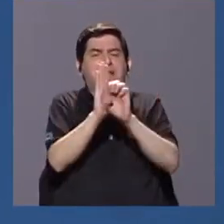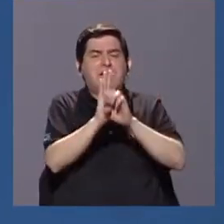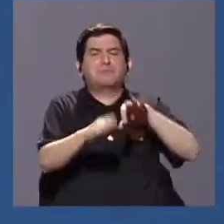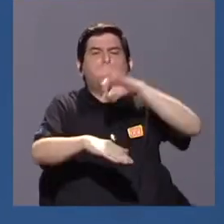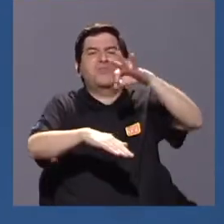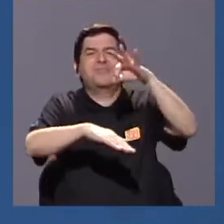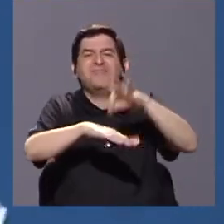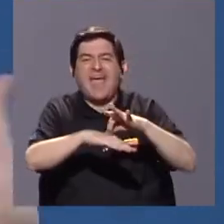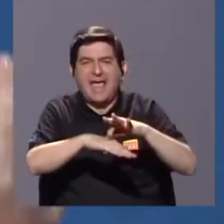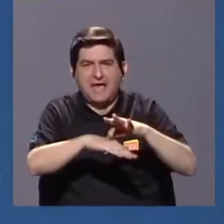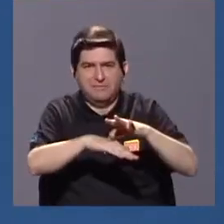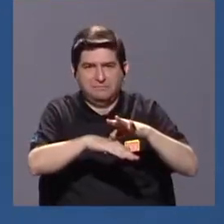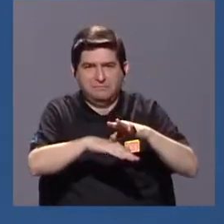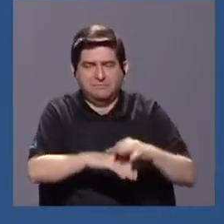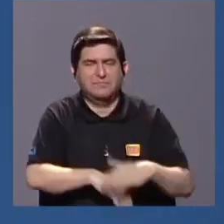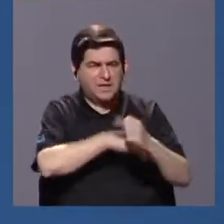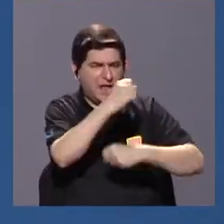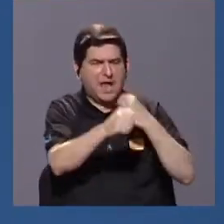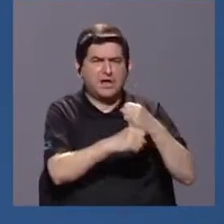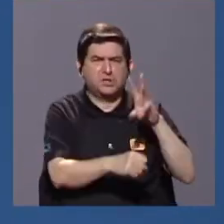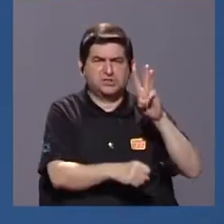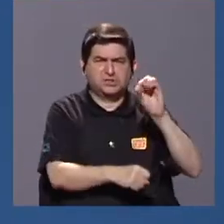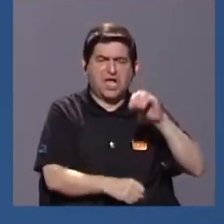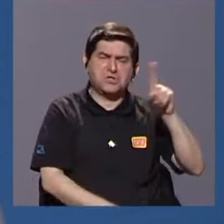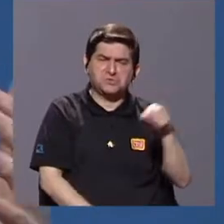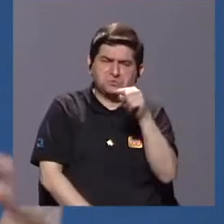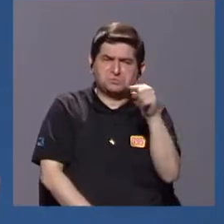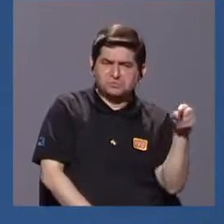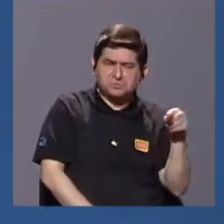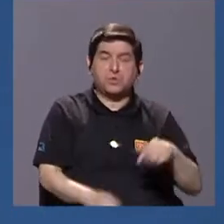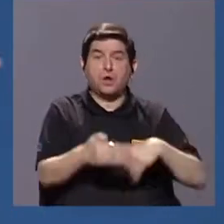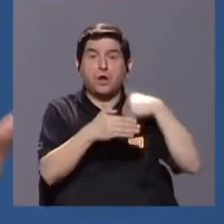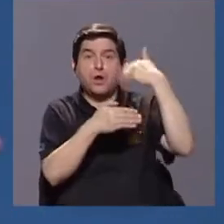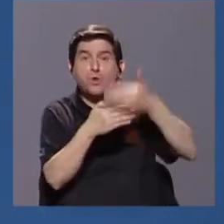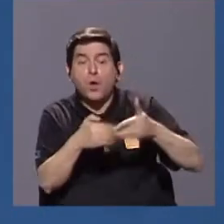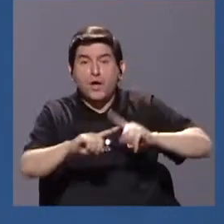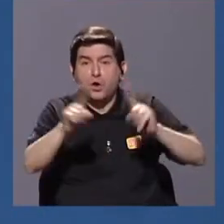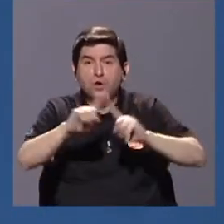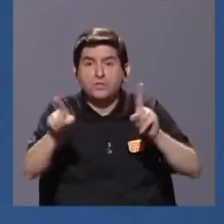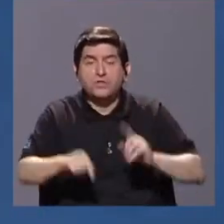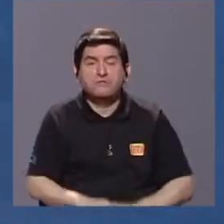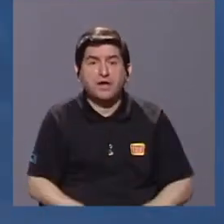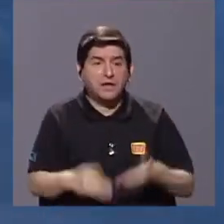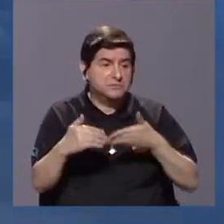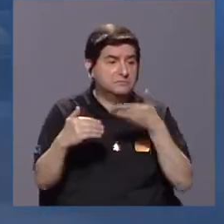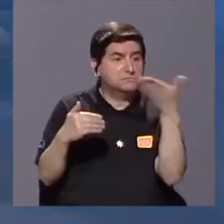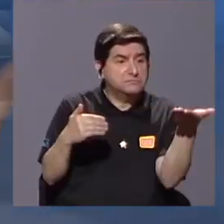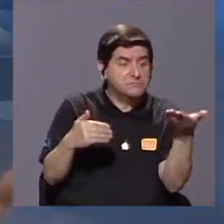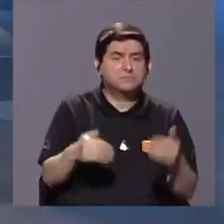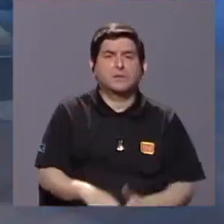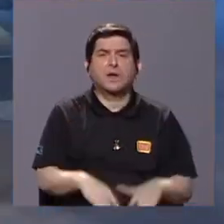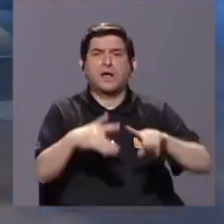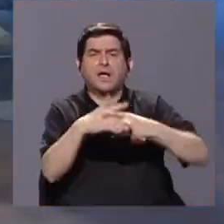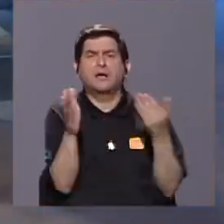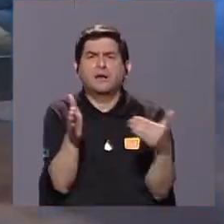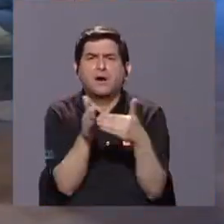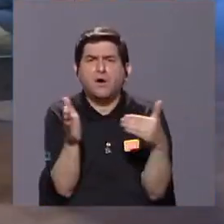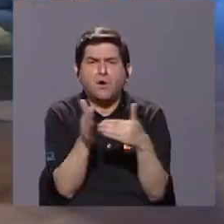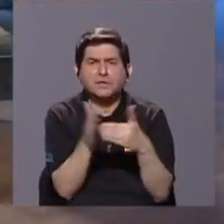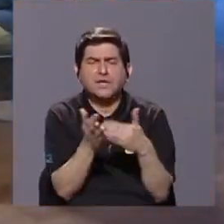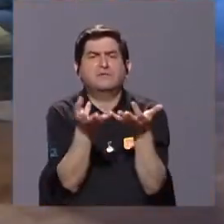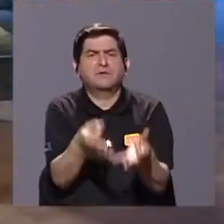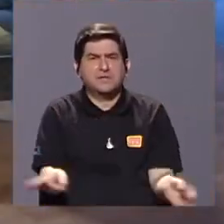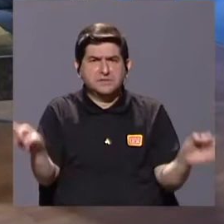el dengue. En los 60 fue erradicado y después, por diferentes factores, empieza otra vez a ser